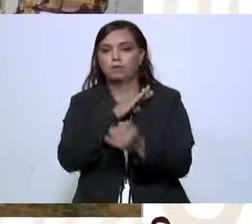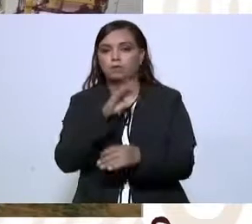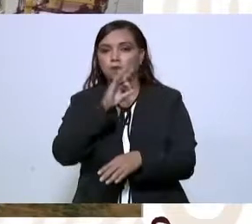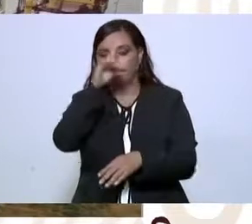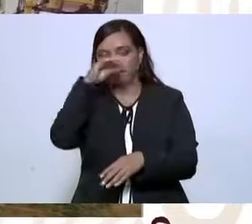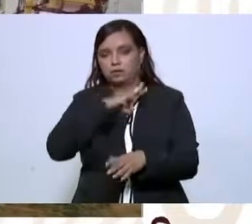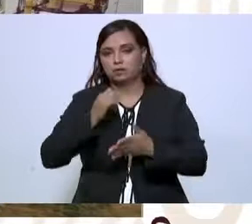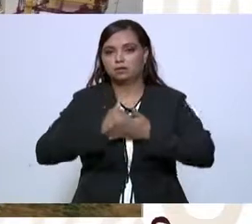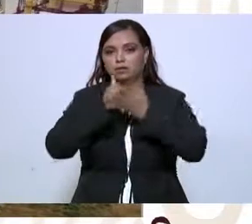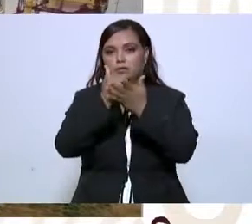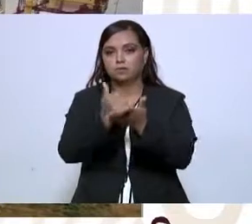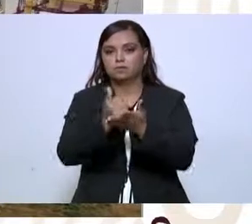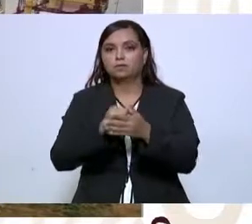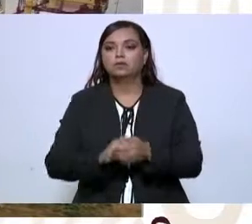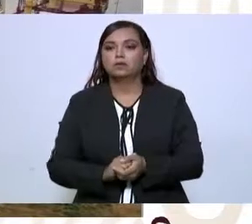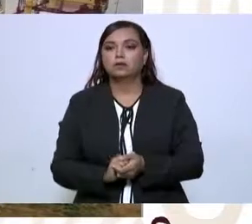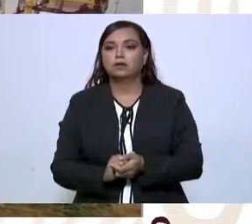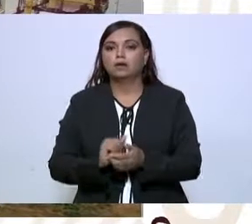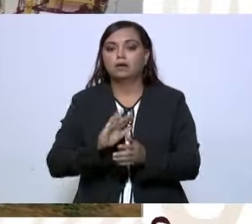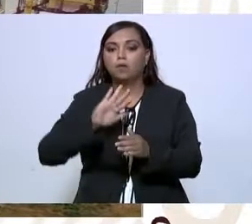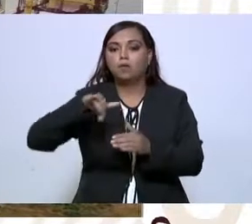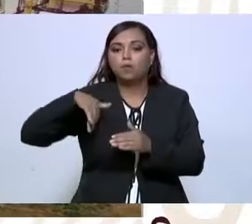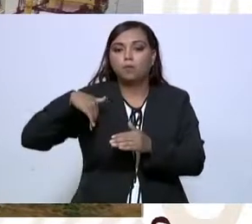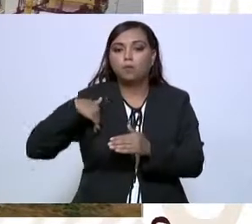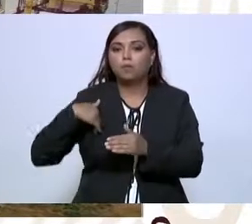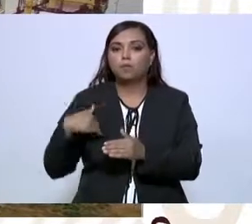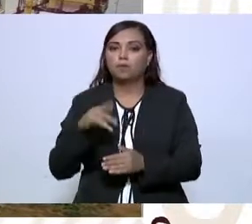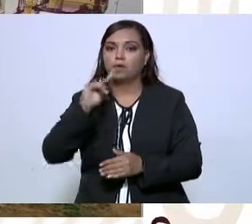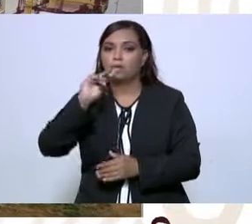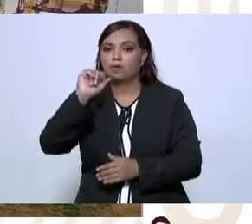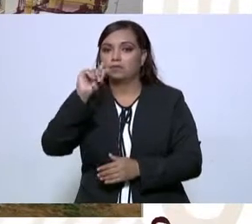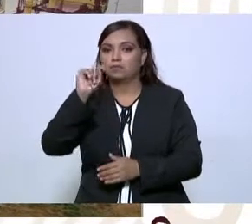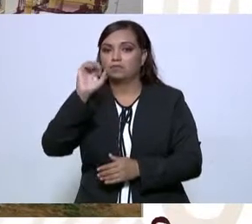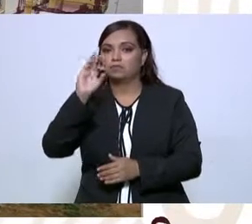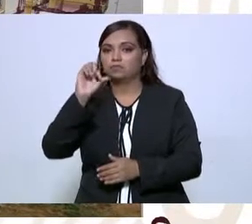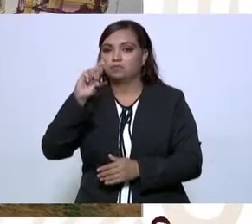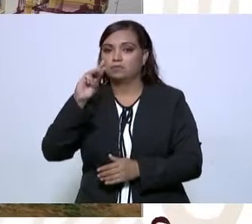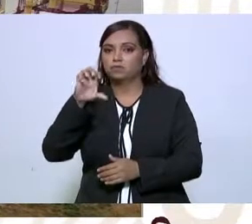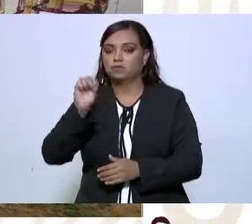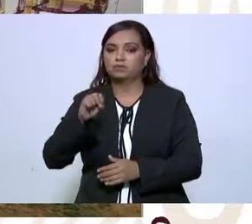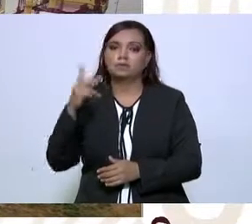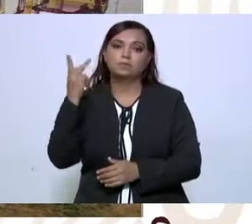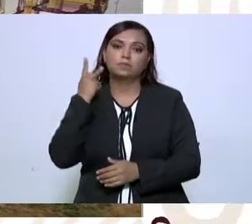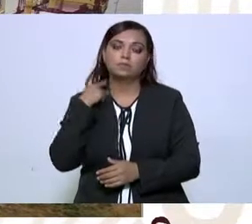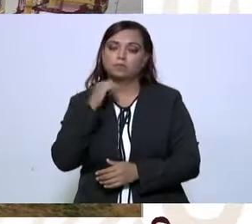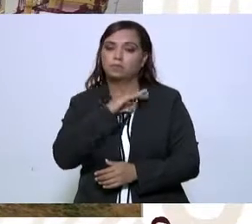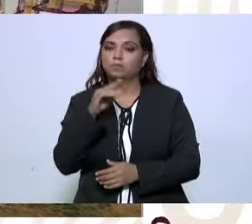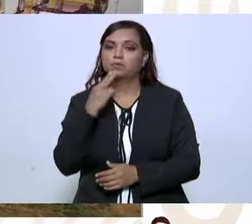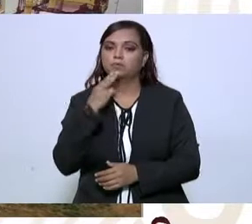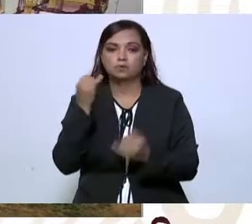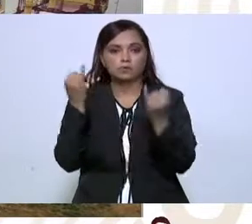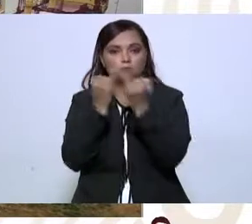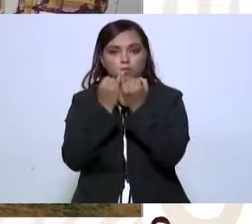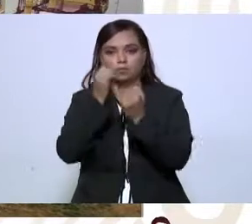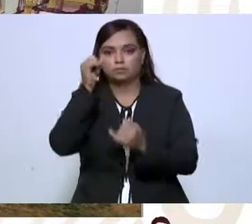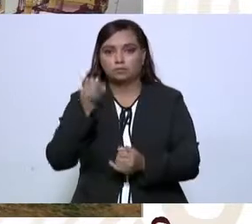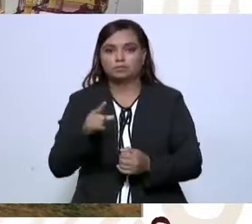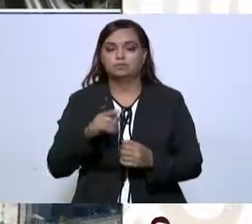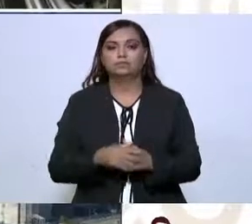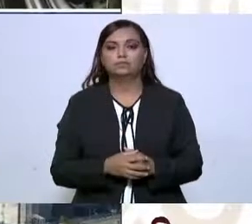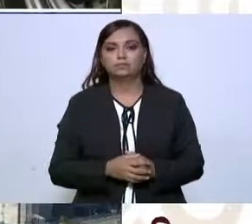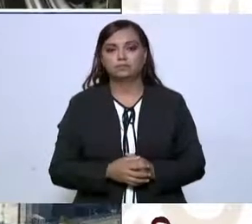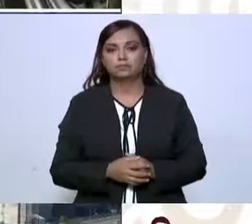mantenimiento, desguace y abrigo de plataformas petroleras. También se puede utilizar para eso. La que sigue, por favor.